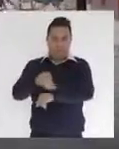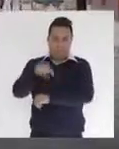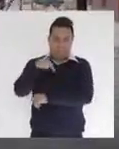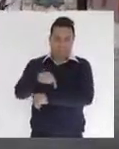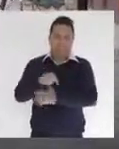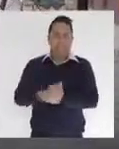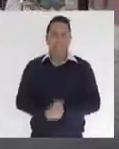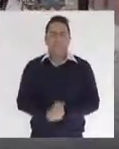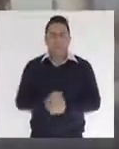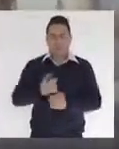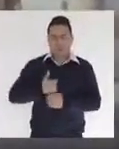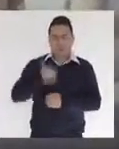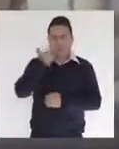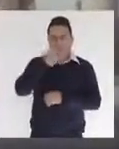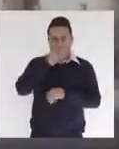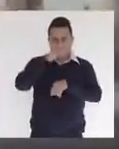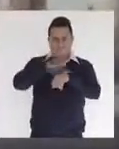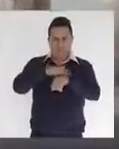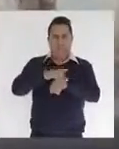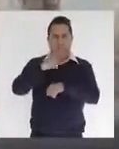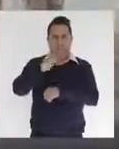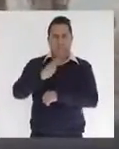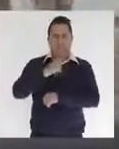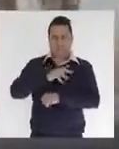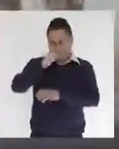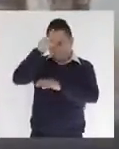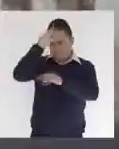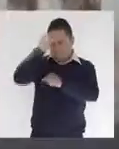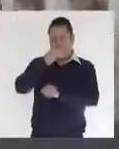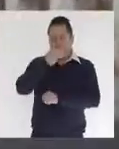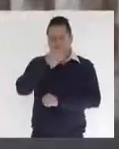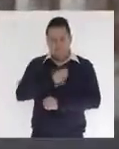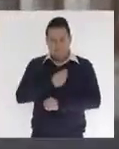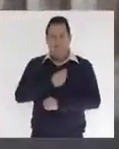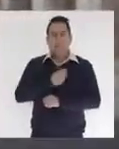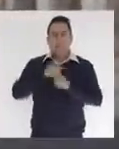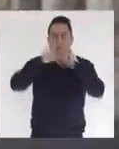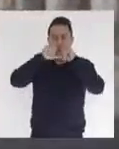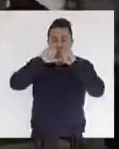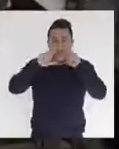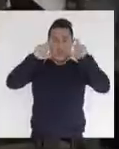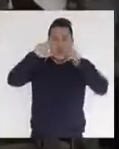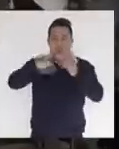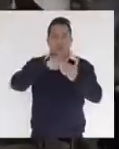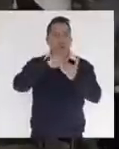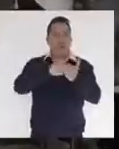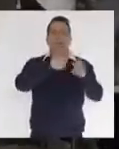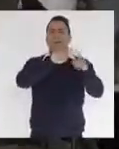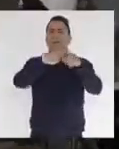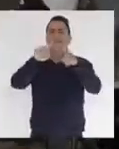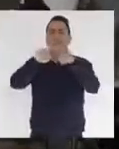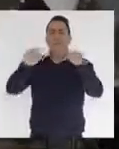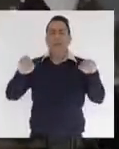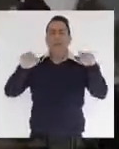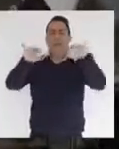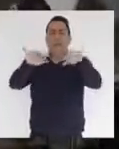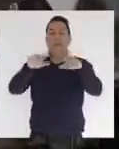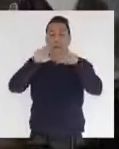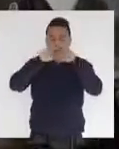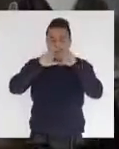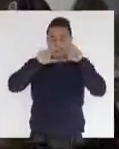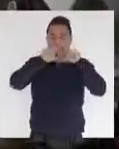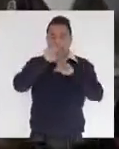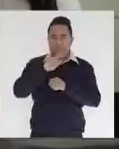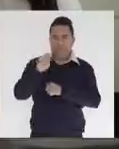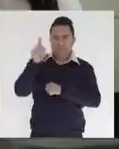hoy les quiero decir que gracias al compromiso de usar cubrebocas en espacios públicos, así como seguir las